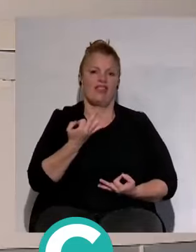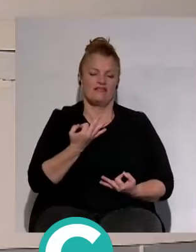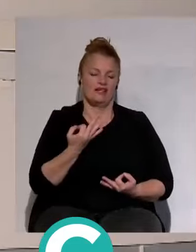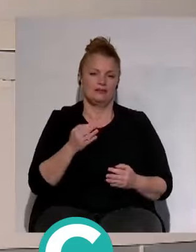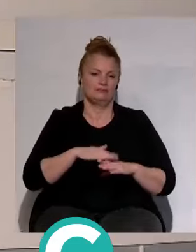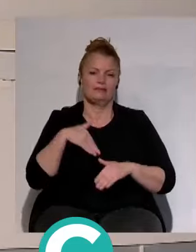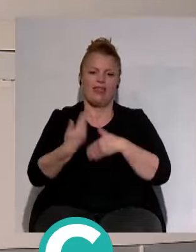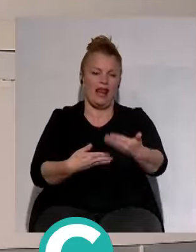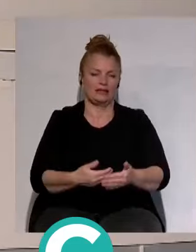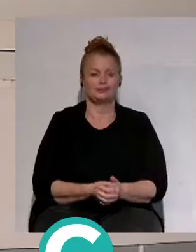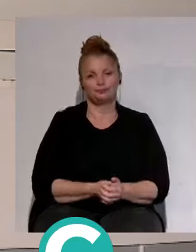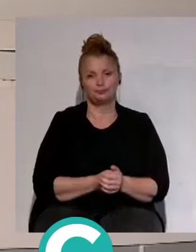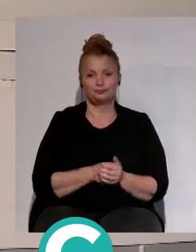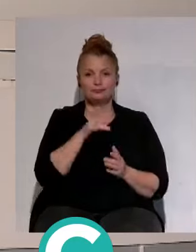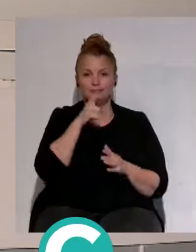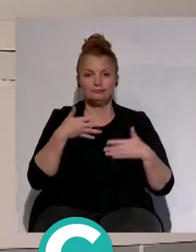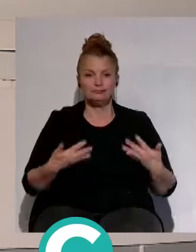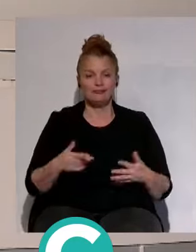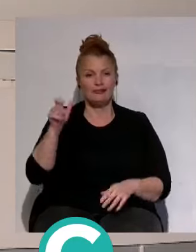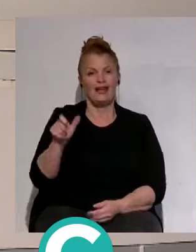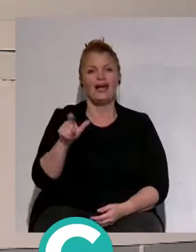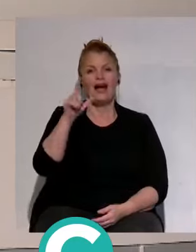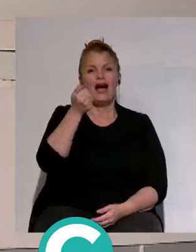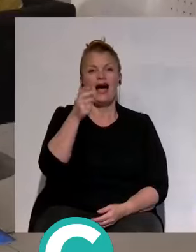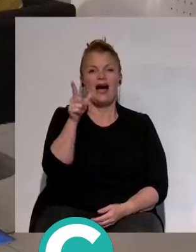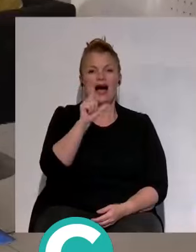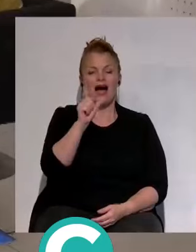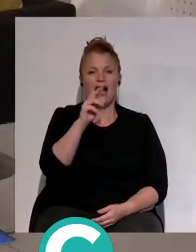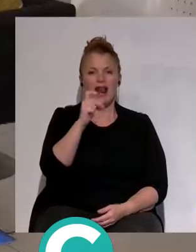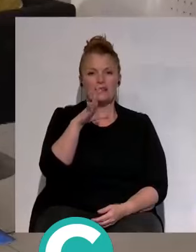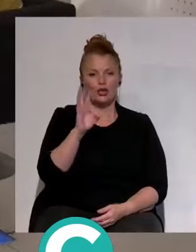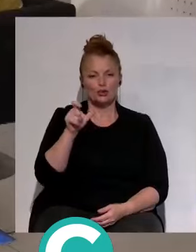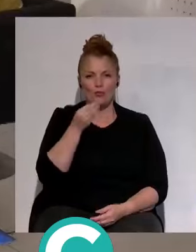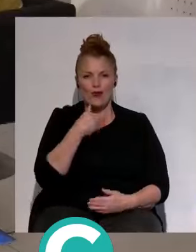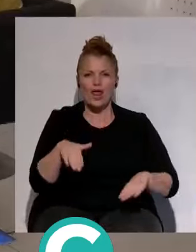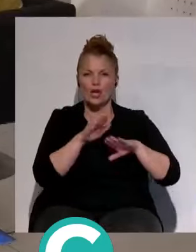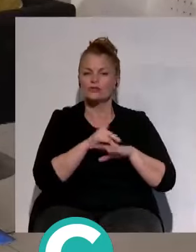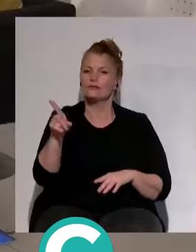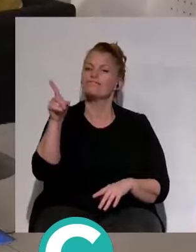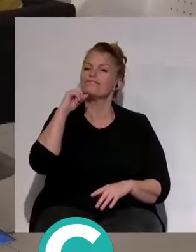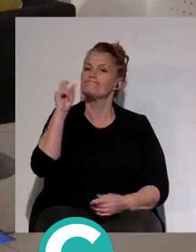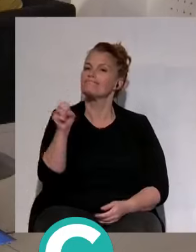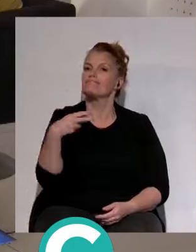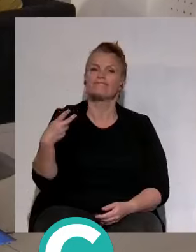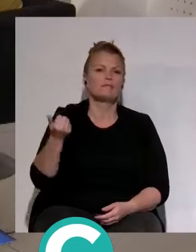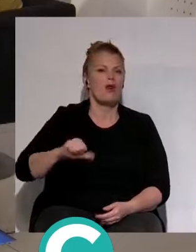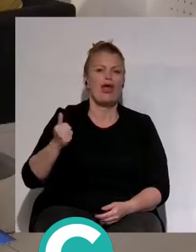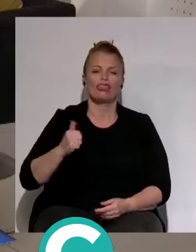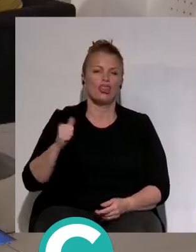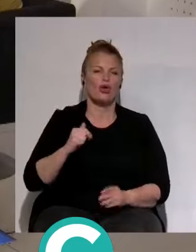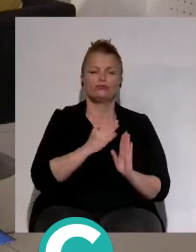del resto de los entrenantes de la mesa. Álvaro Vizca, muy buenas. Muy buenas noches, Nacho. ¿Cómo valoramos este descenso de categoría?